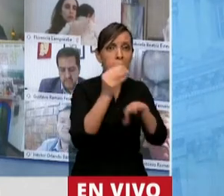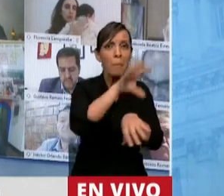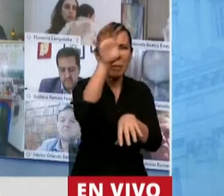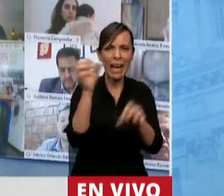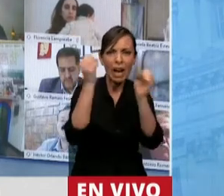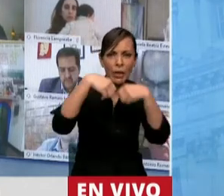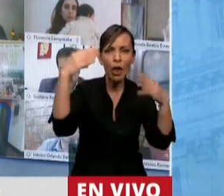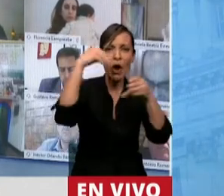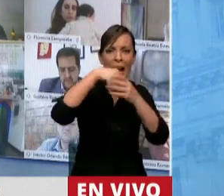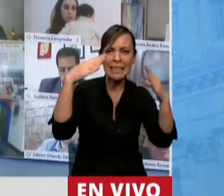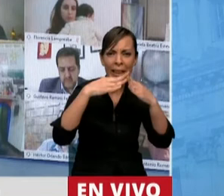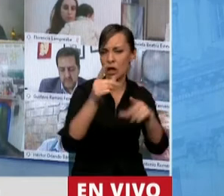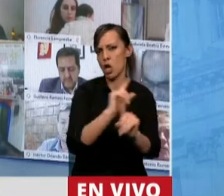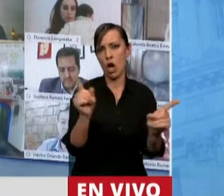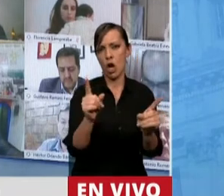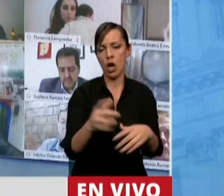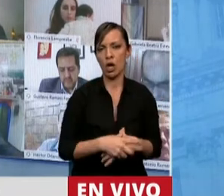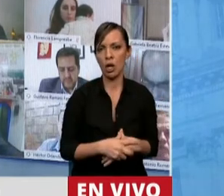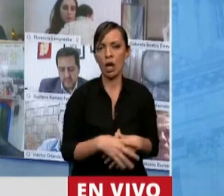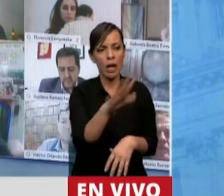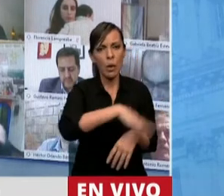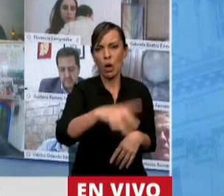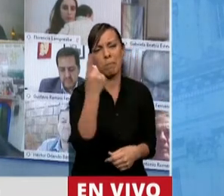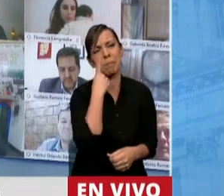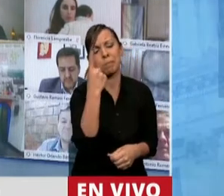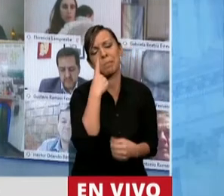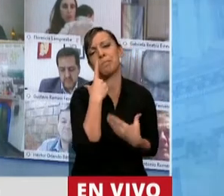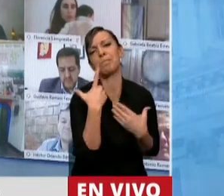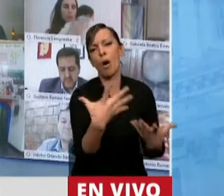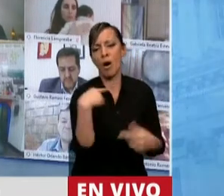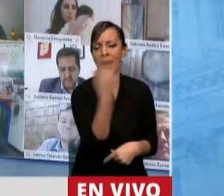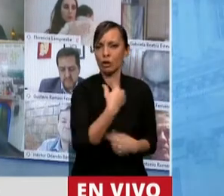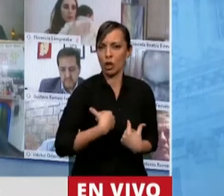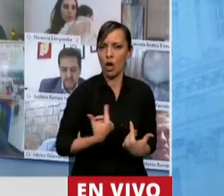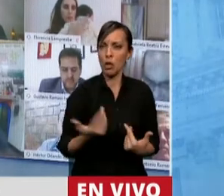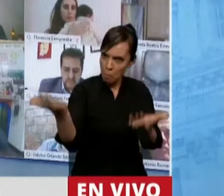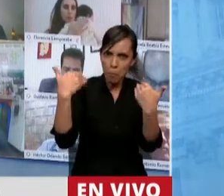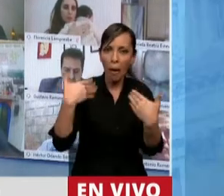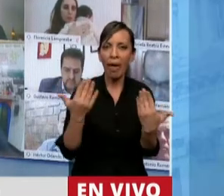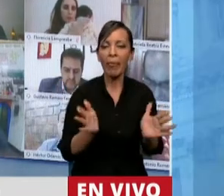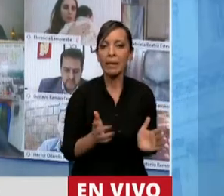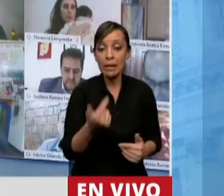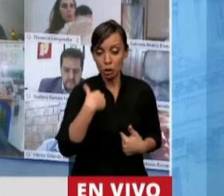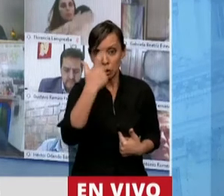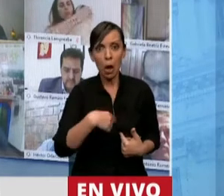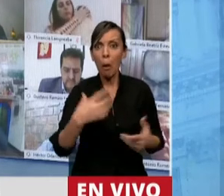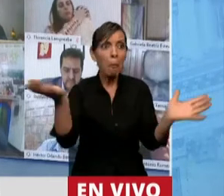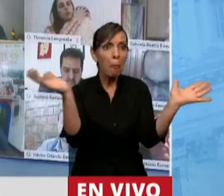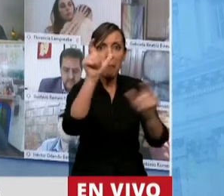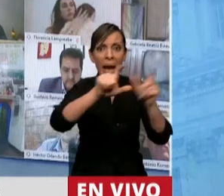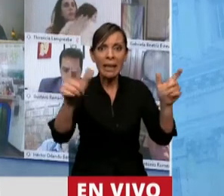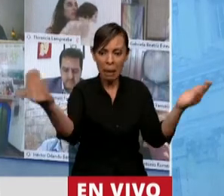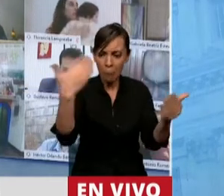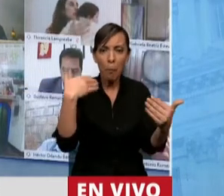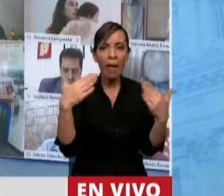nos escondemos en nuestras casas. Justamente en nuestro lugar nos conocen todos y pueden venir. Es más, en mi caso, puede venir toda la gente a la